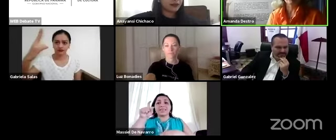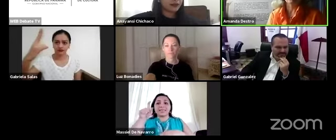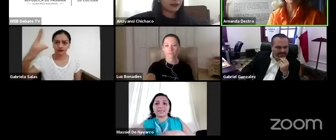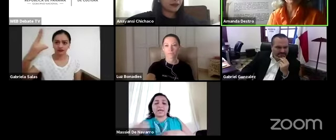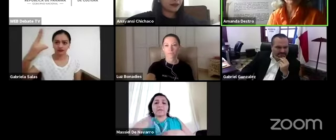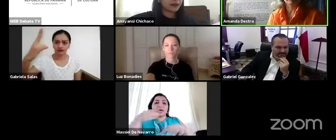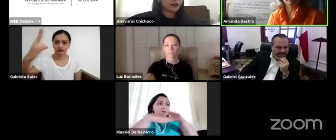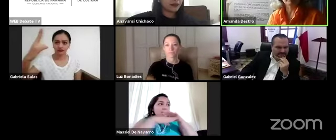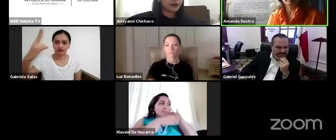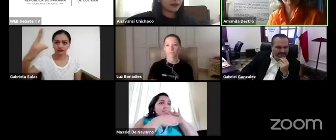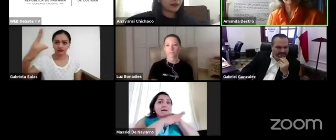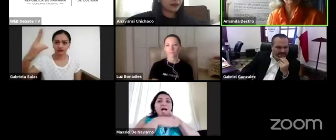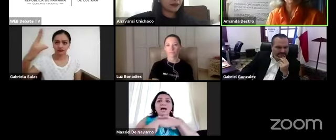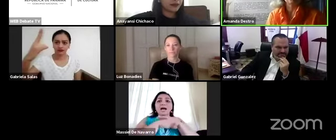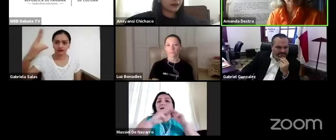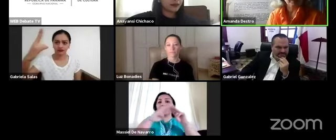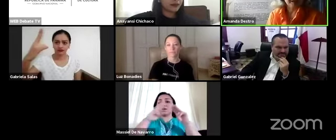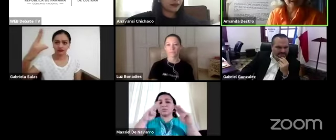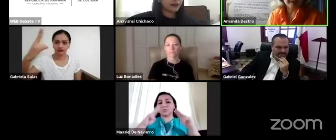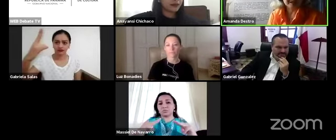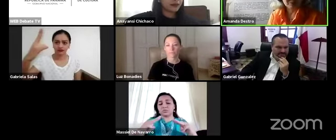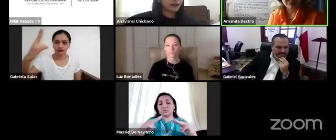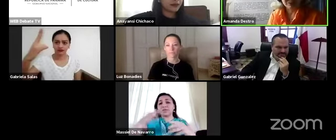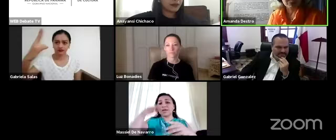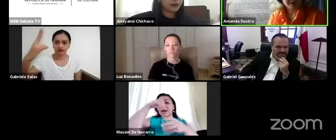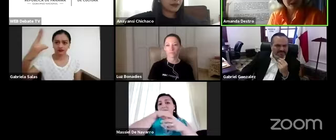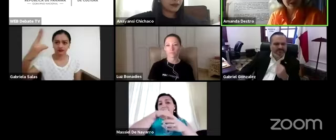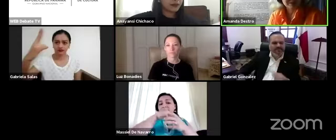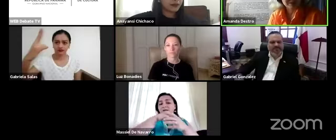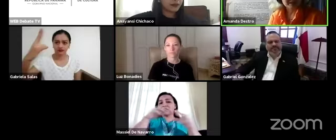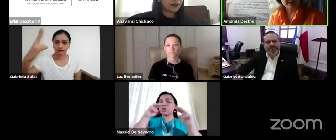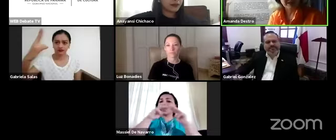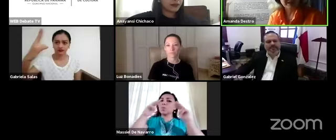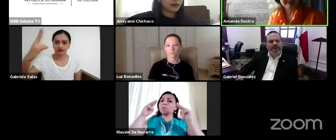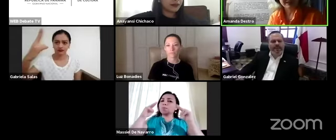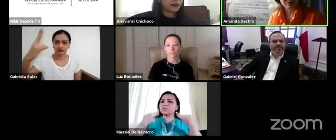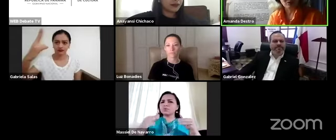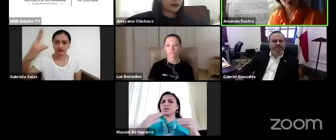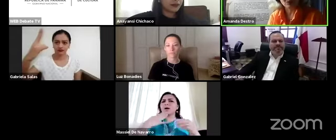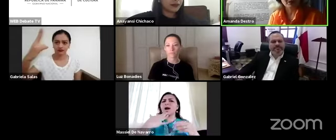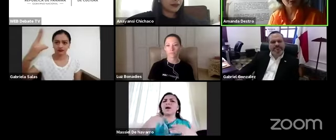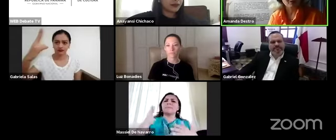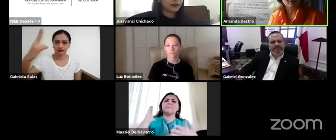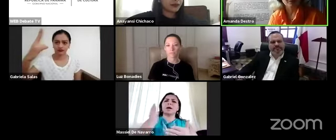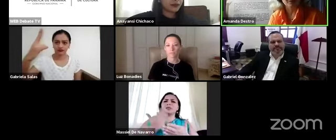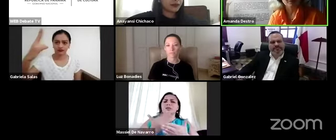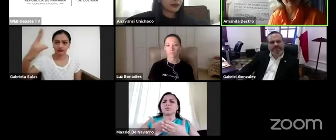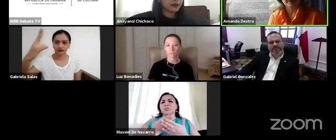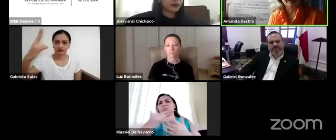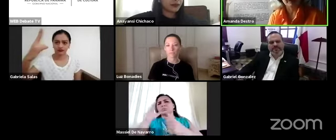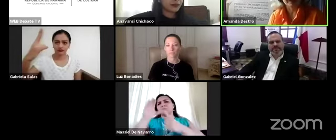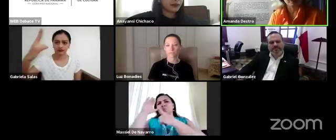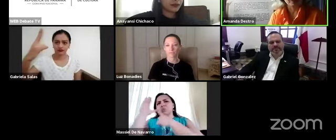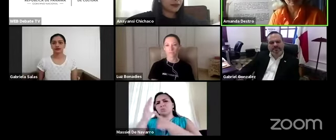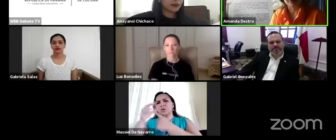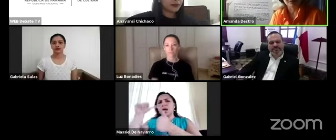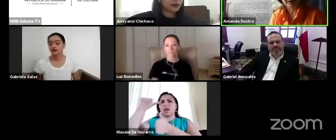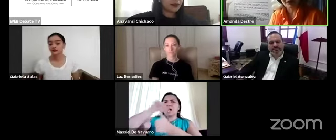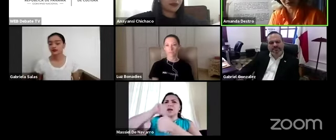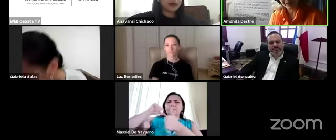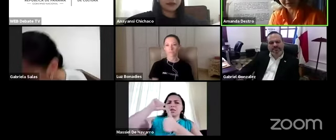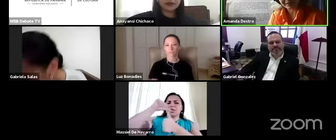museos a menudo tienen patrimonio que pueda ser cultural, ambiental, tecnológico, artístico,